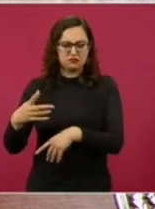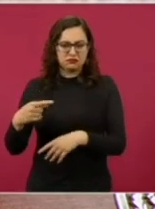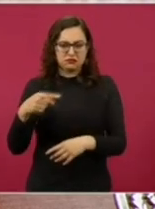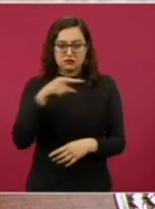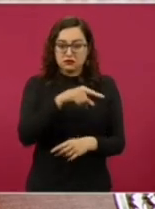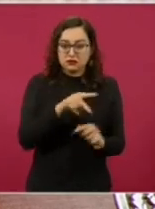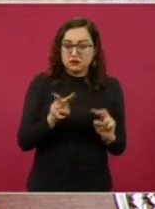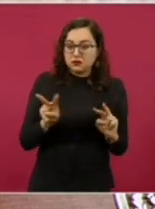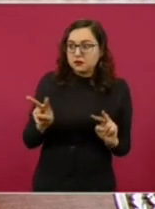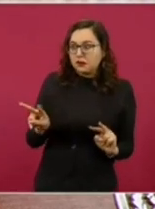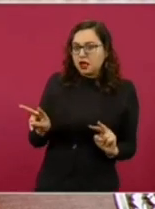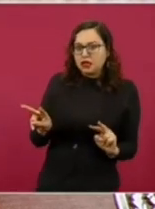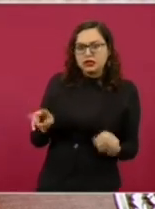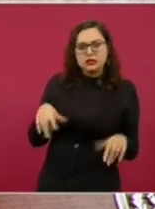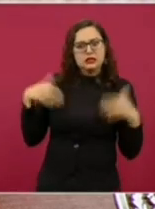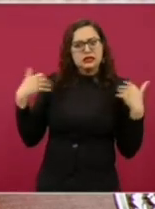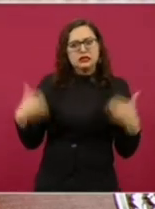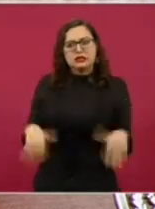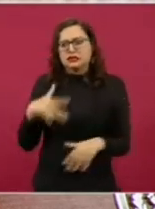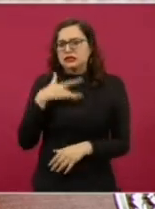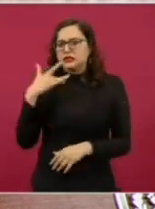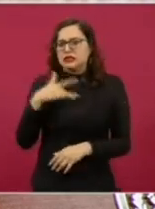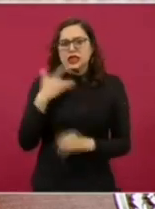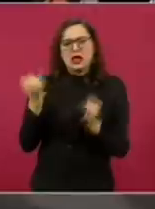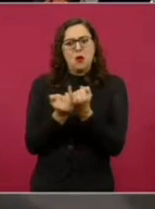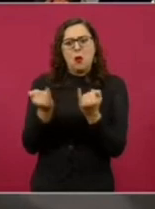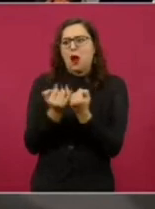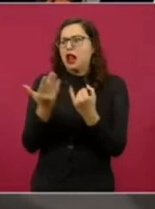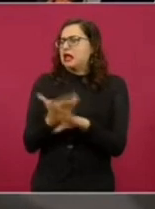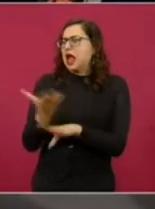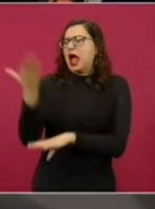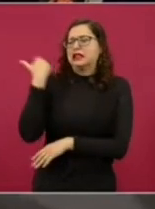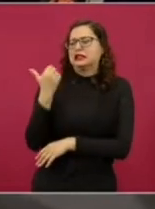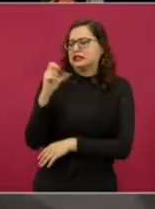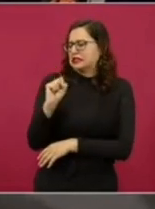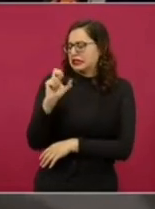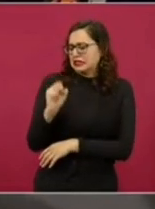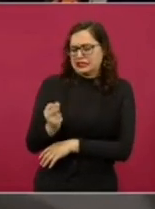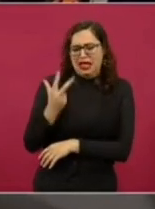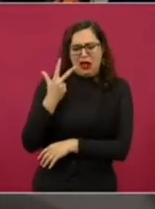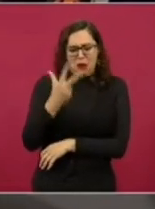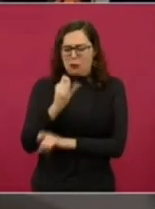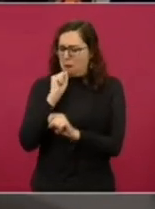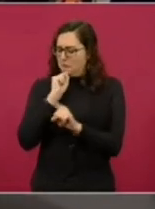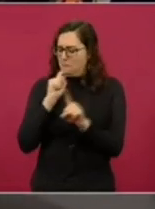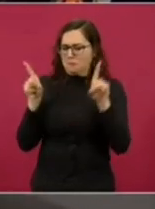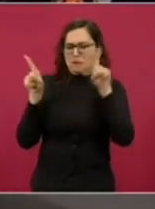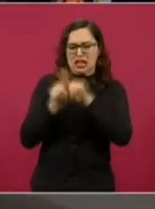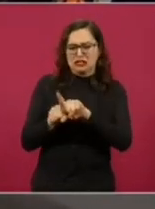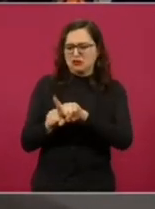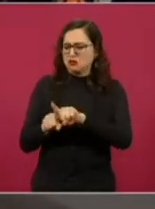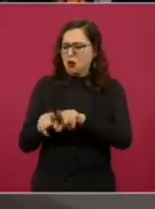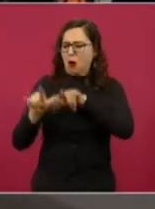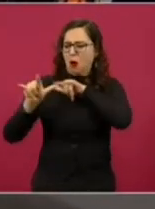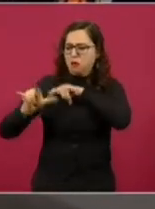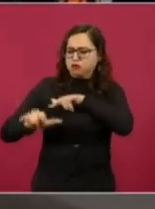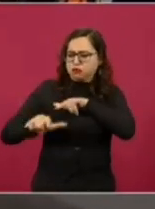sintiendo cómo entraban los tanques, como en el 68. ¿Alguien fue?